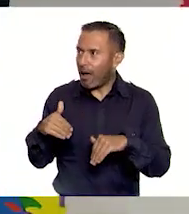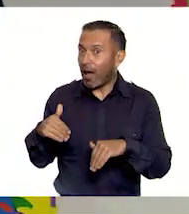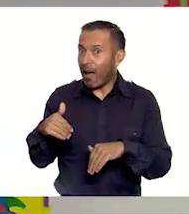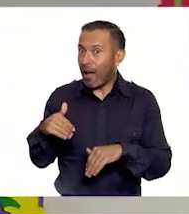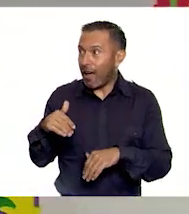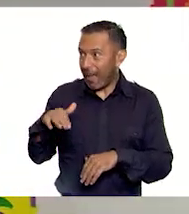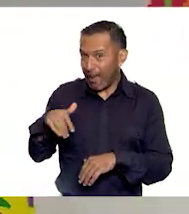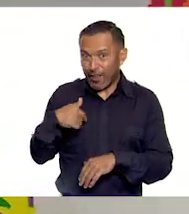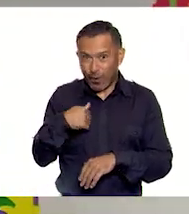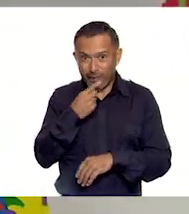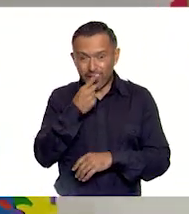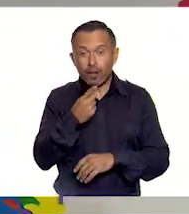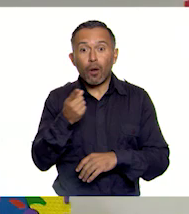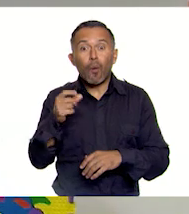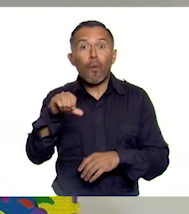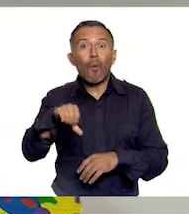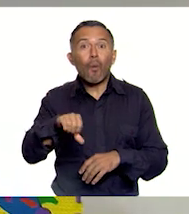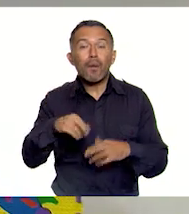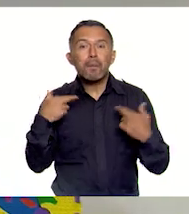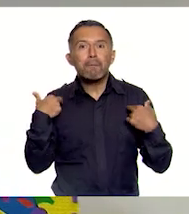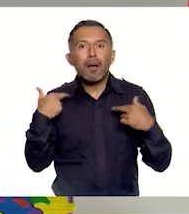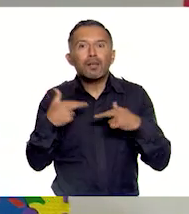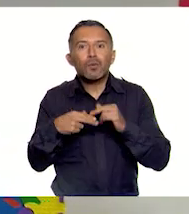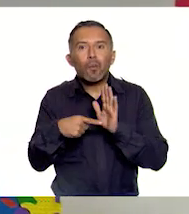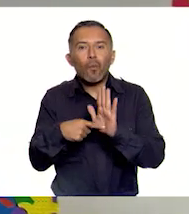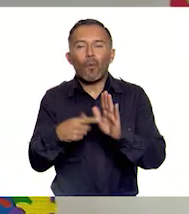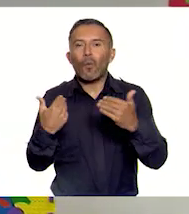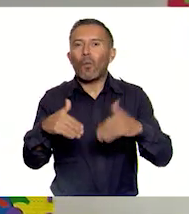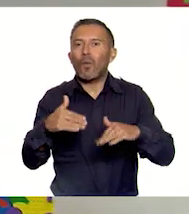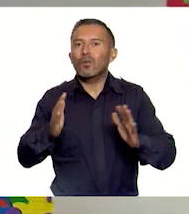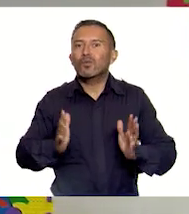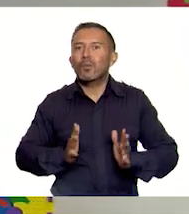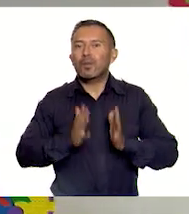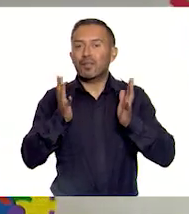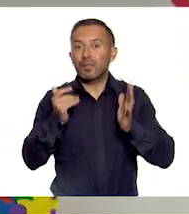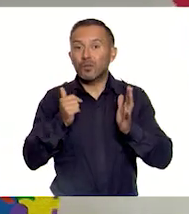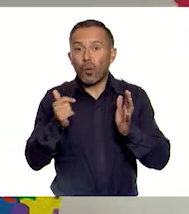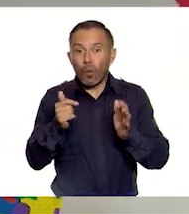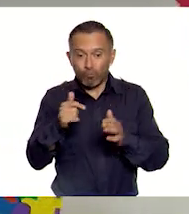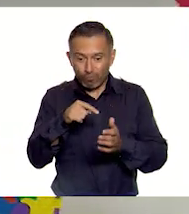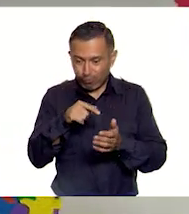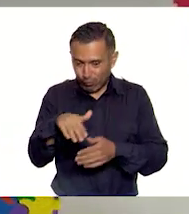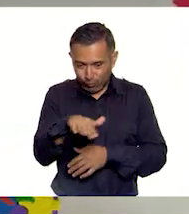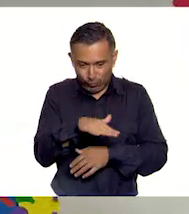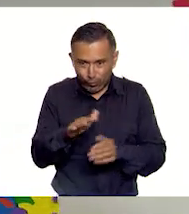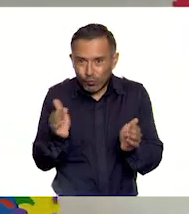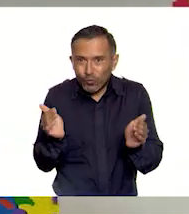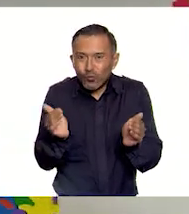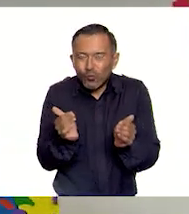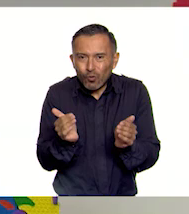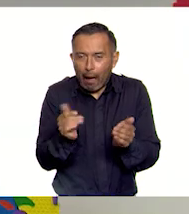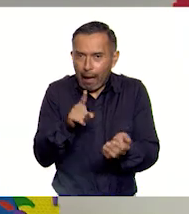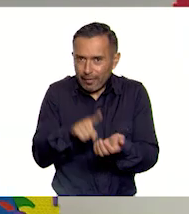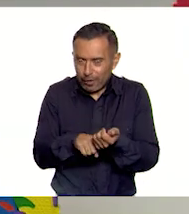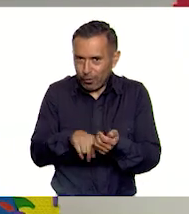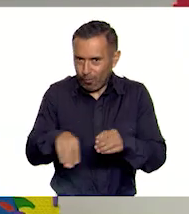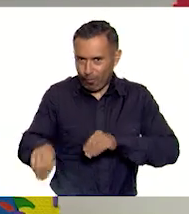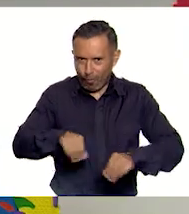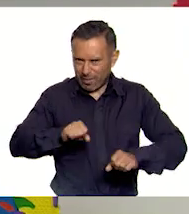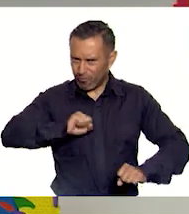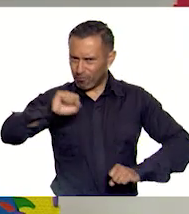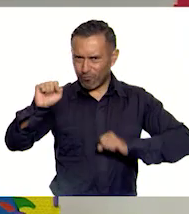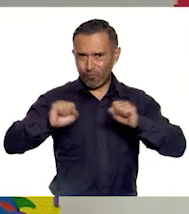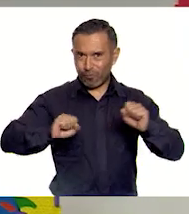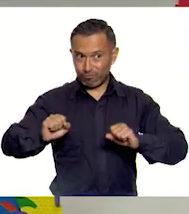a los niños que el día de hoy el maestro nos tenía algo que tiene que ver con movernos en grande en espacios muy pequeños, porque seguramente en casa es necesario